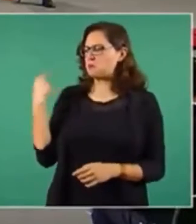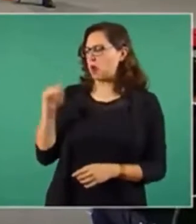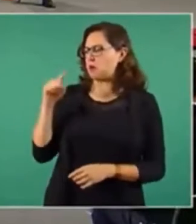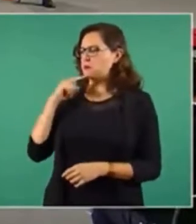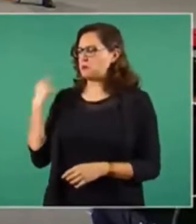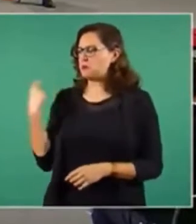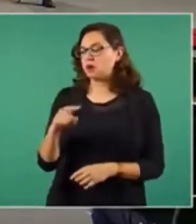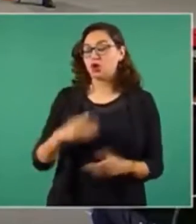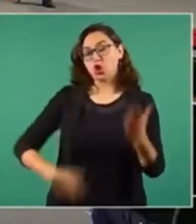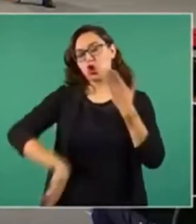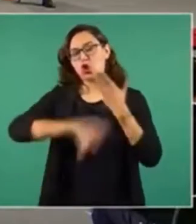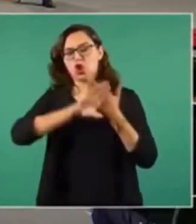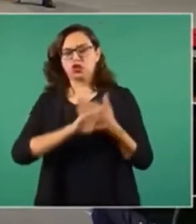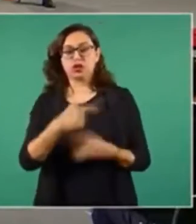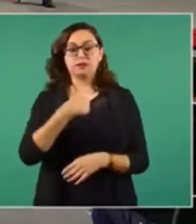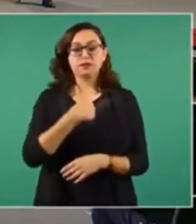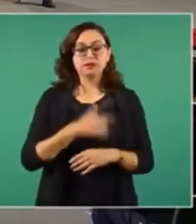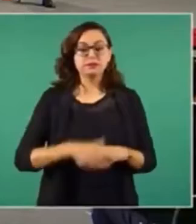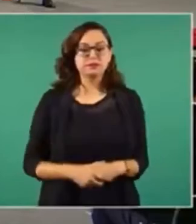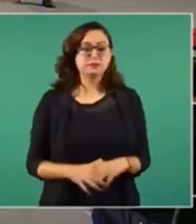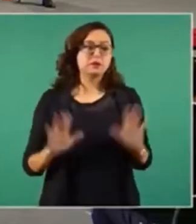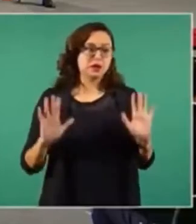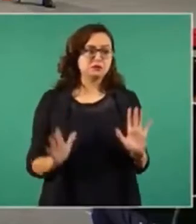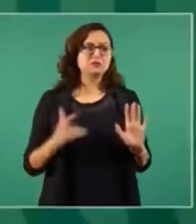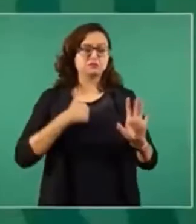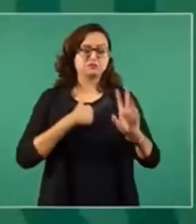y ahí estuve esperando